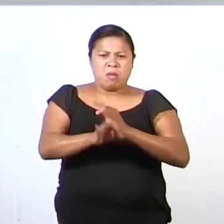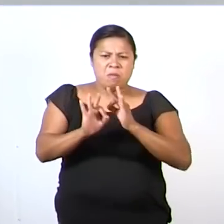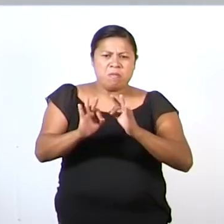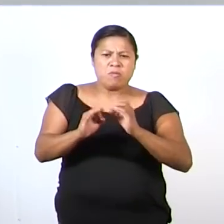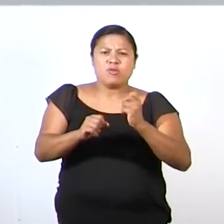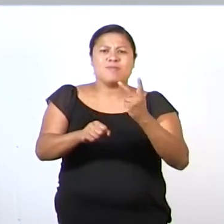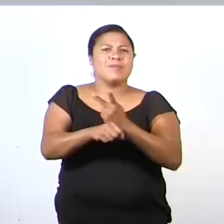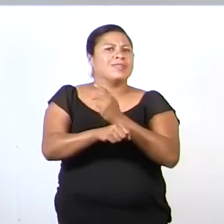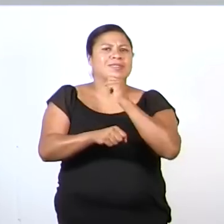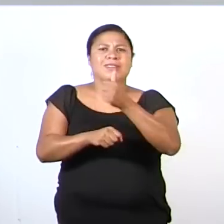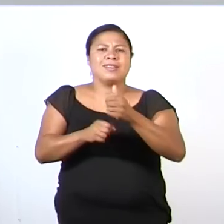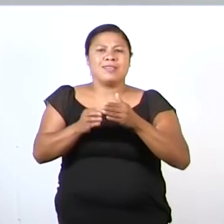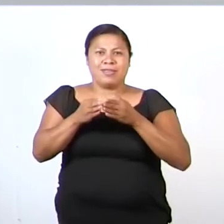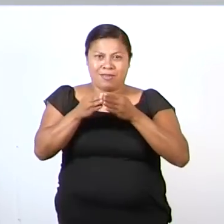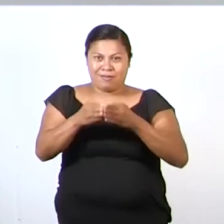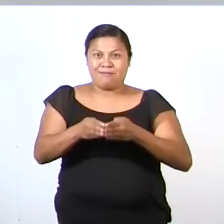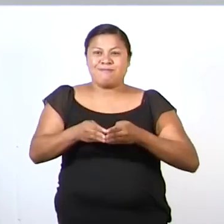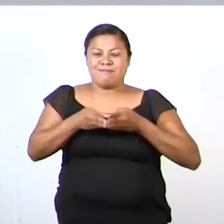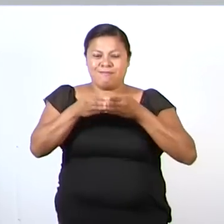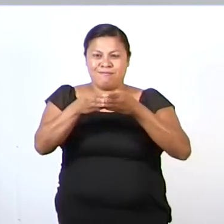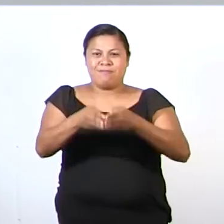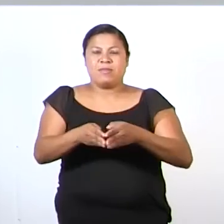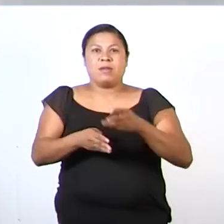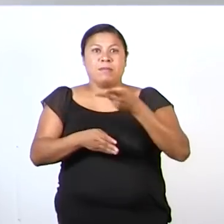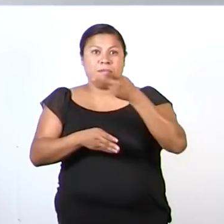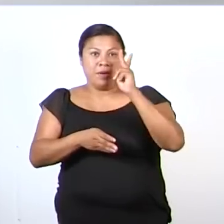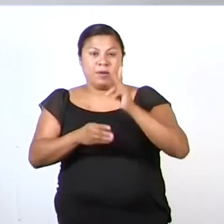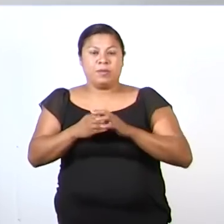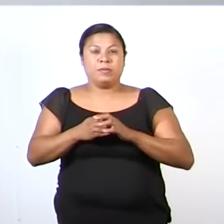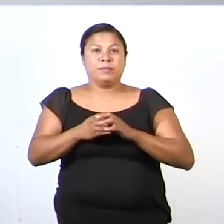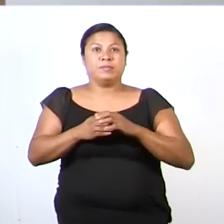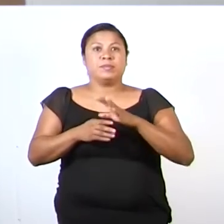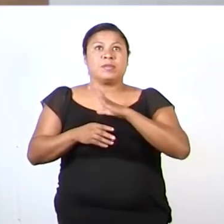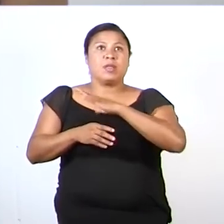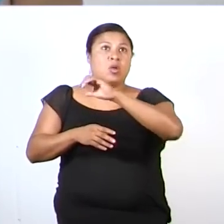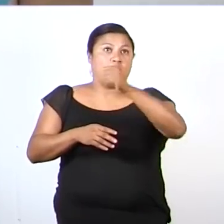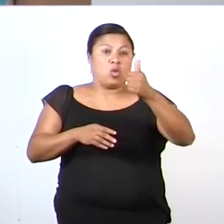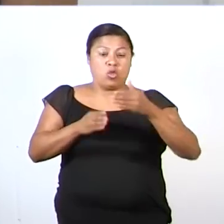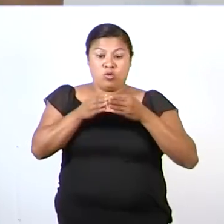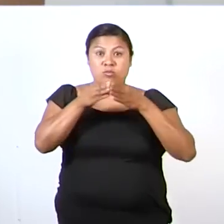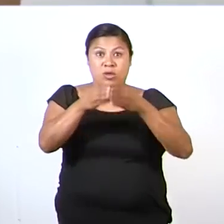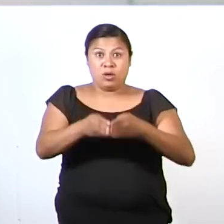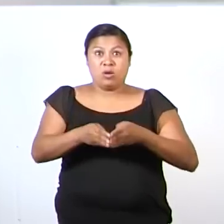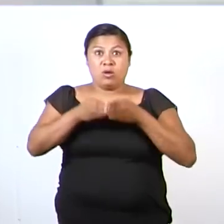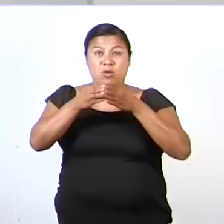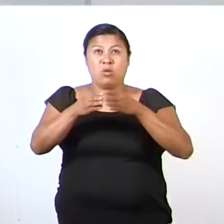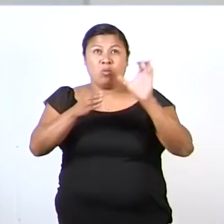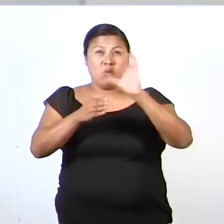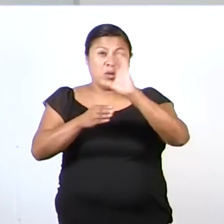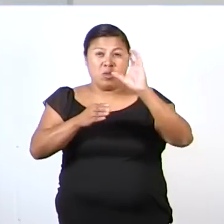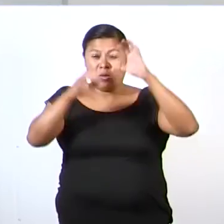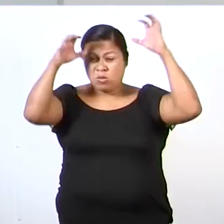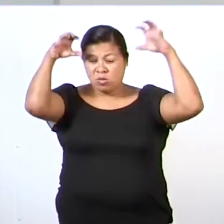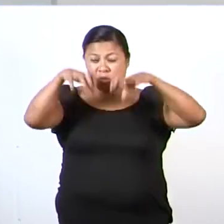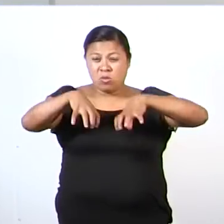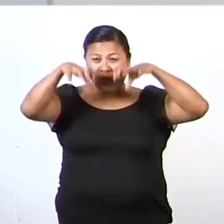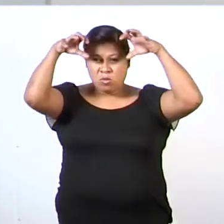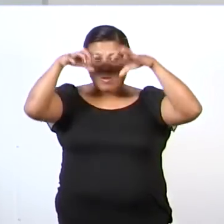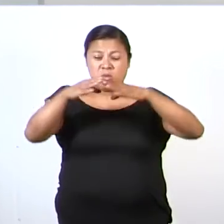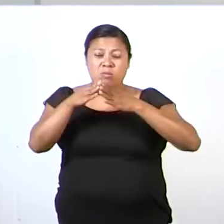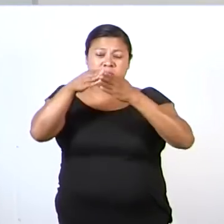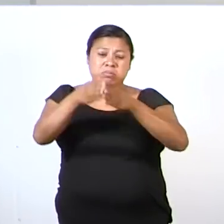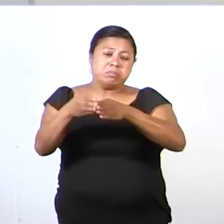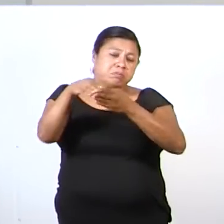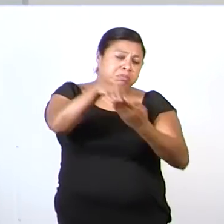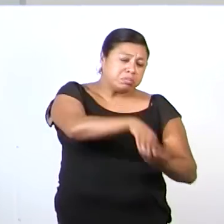les pasó nada. ¿Sabías? Pero en algunos otros barcos, a través de la tormenta, se habían caído